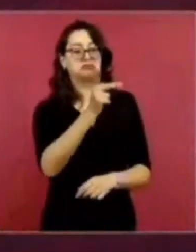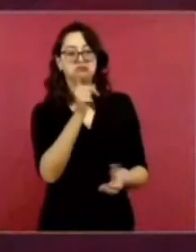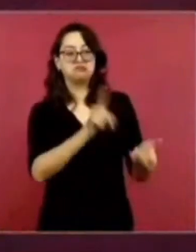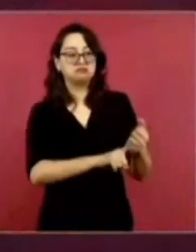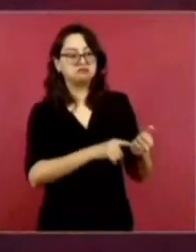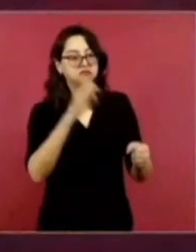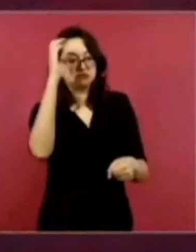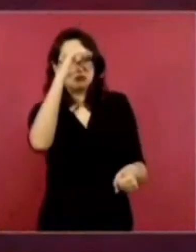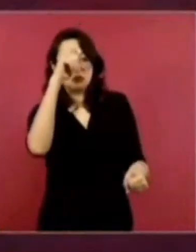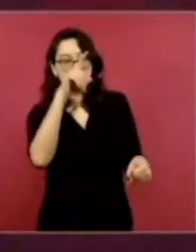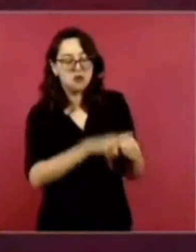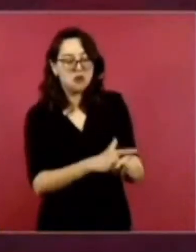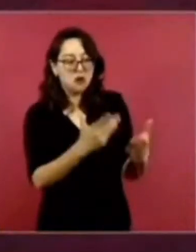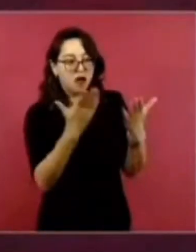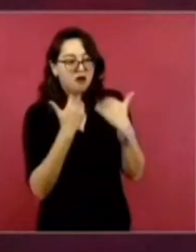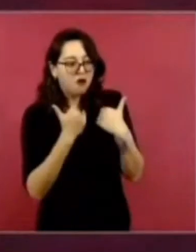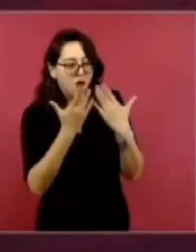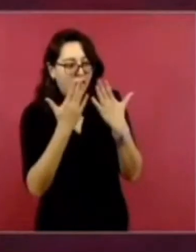la cultura.